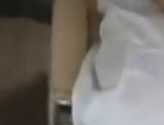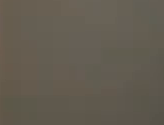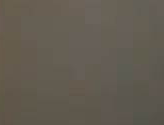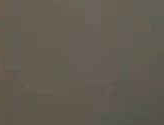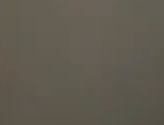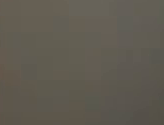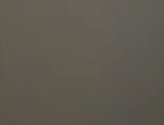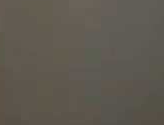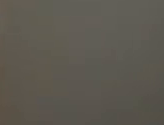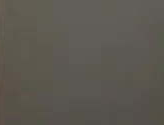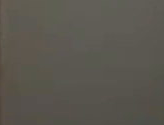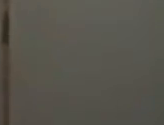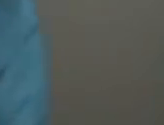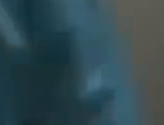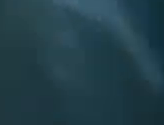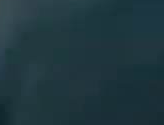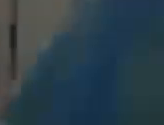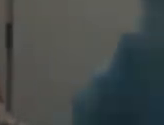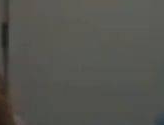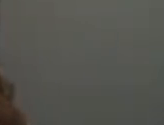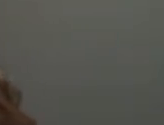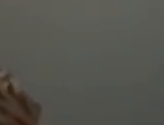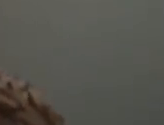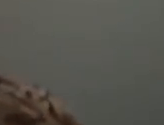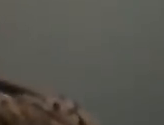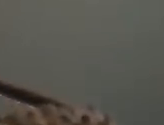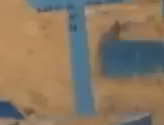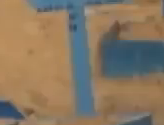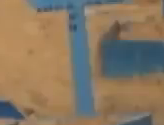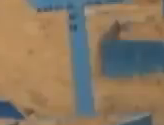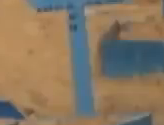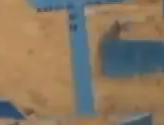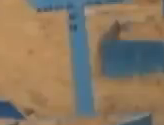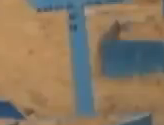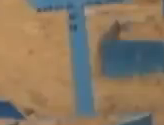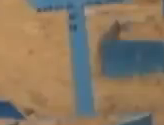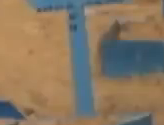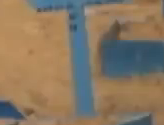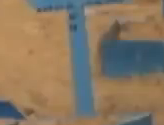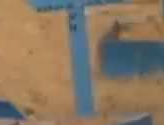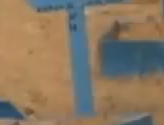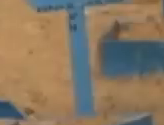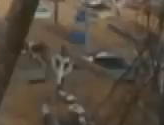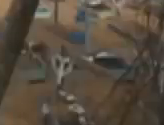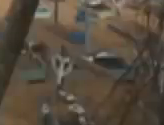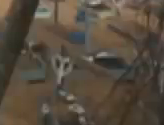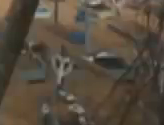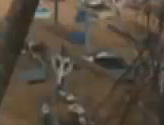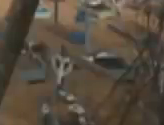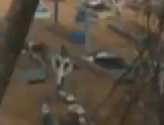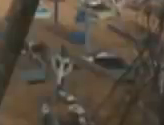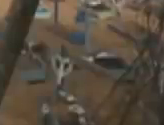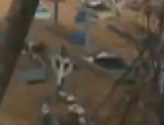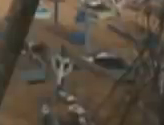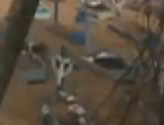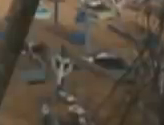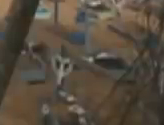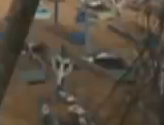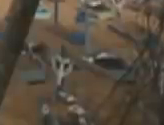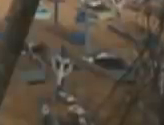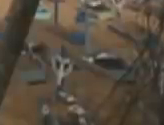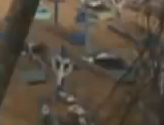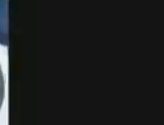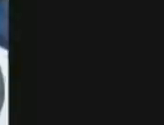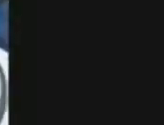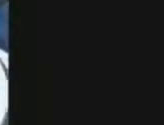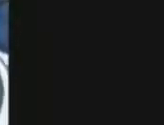pudiera ser 10 veces peor el estado de Sao Paulo es el más afectado por la pandemia y si bien es el corazón económico